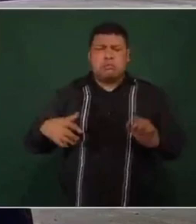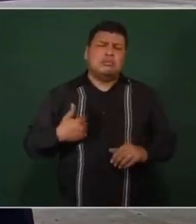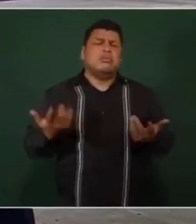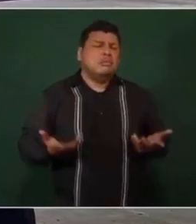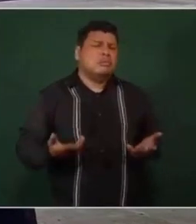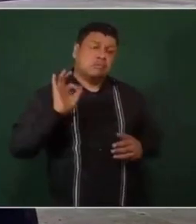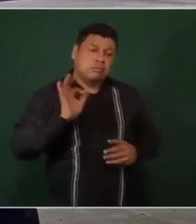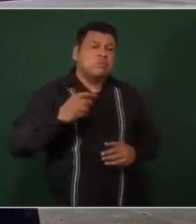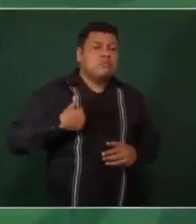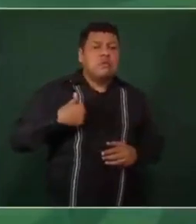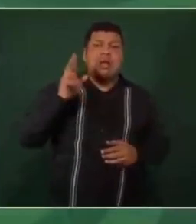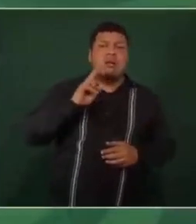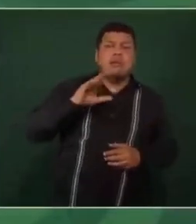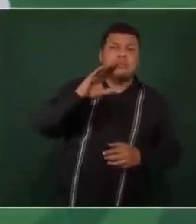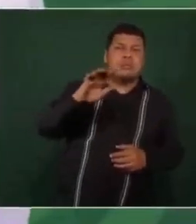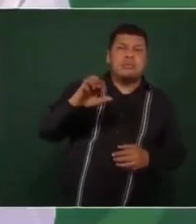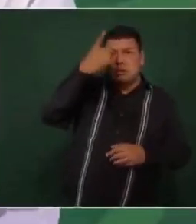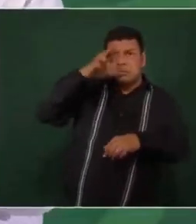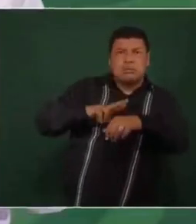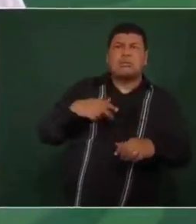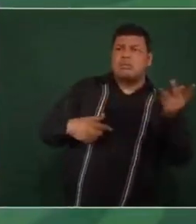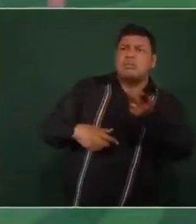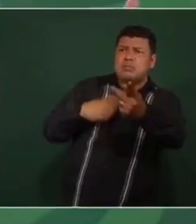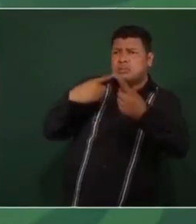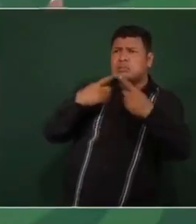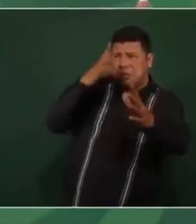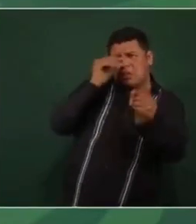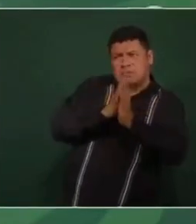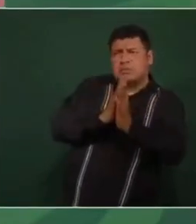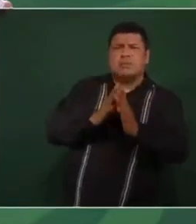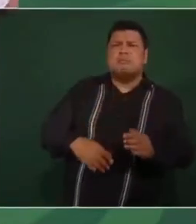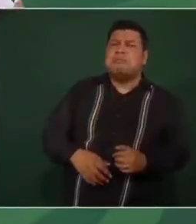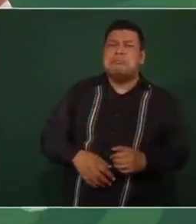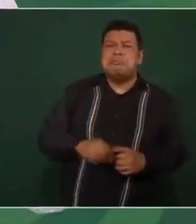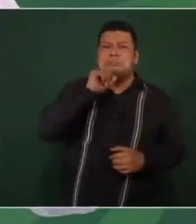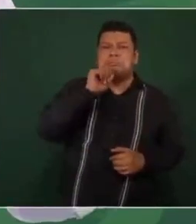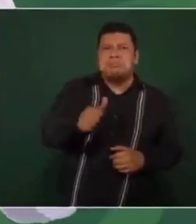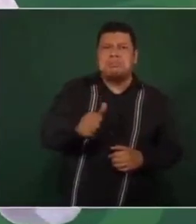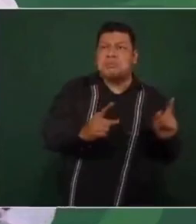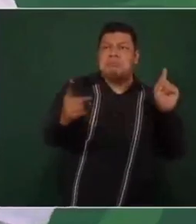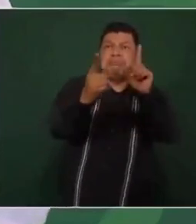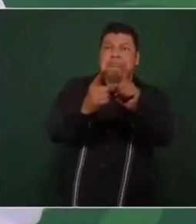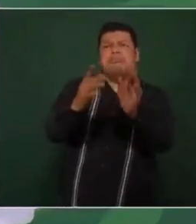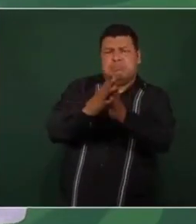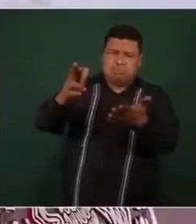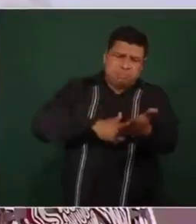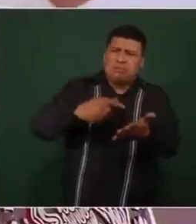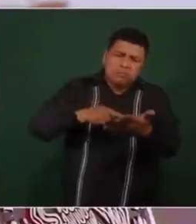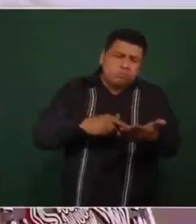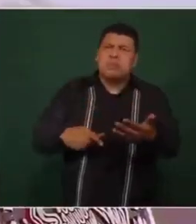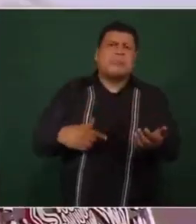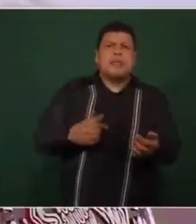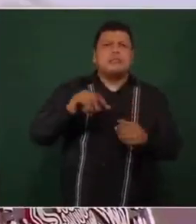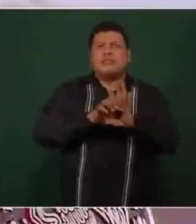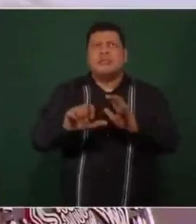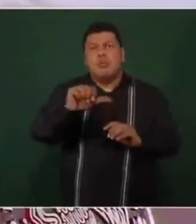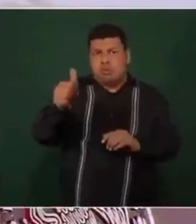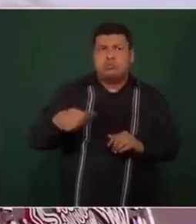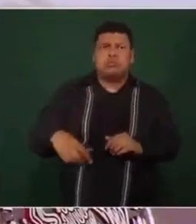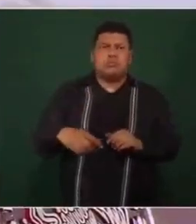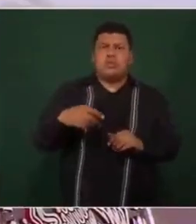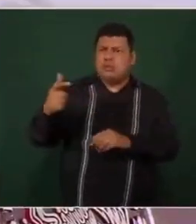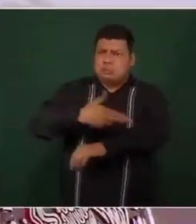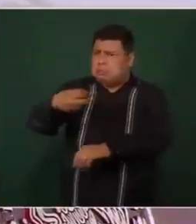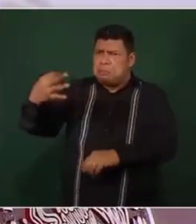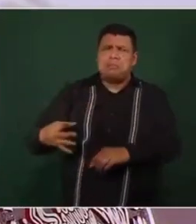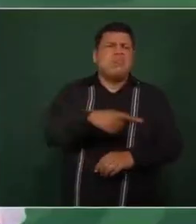iban a buscar al director de la Comisión Federal de Electricidad para llegar a un acuerdo de esos contratos, como está sucediendo en otros casos, pero